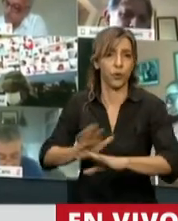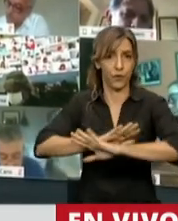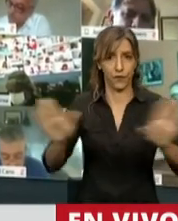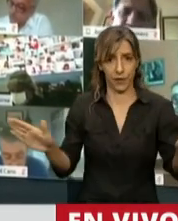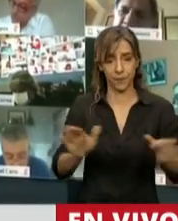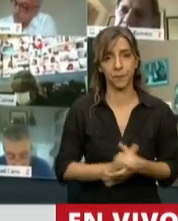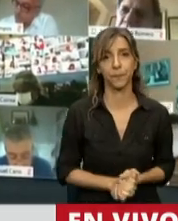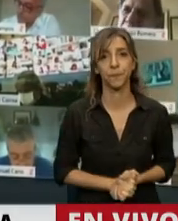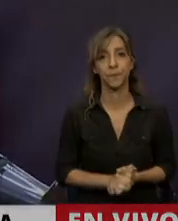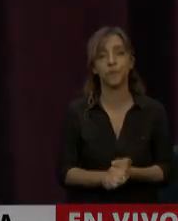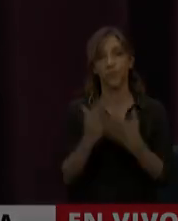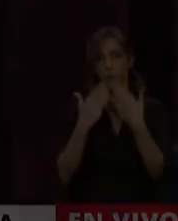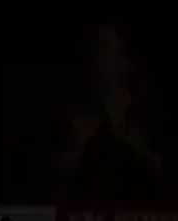Gracias, diputado Ramón.